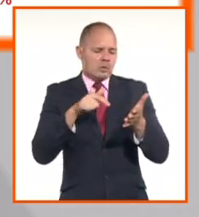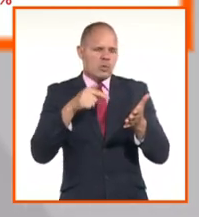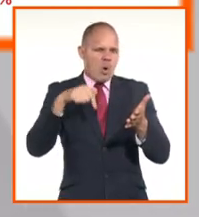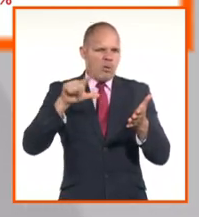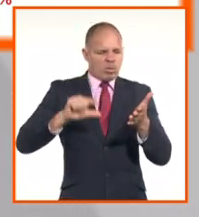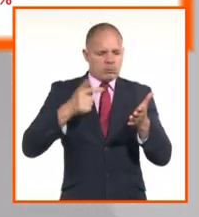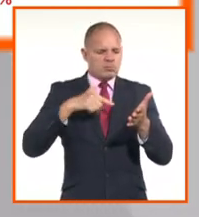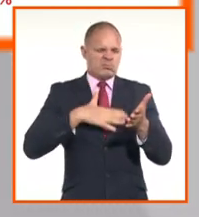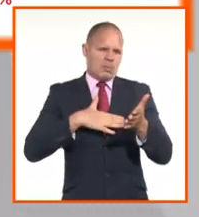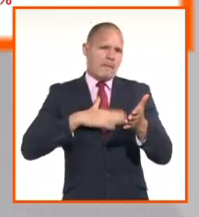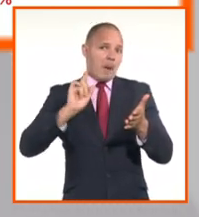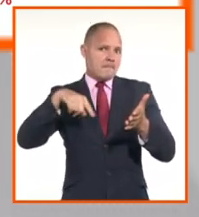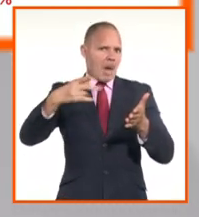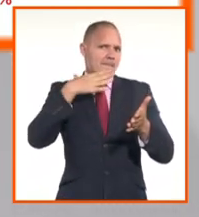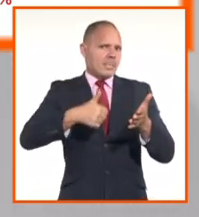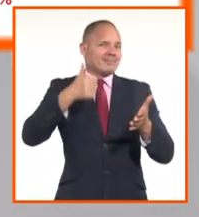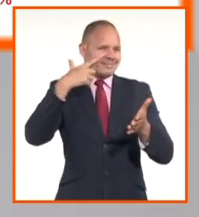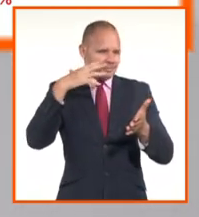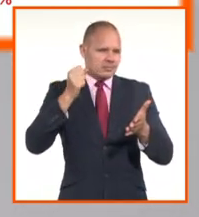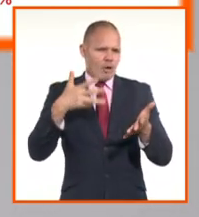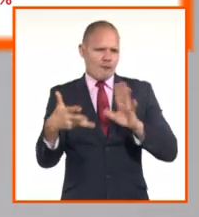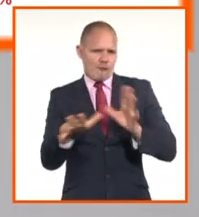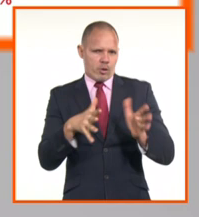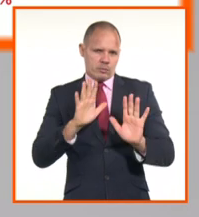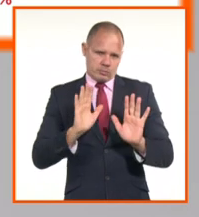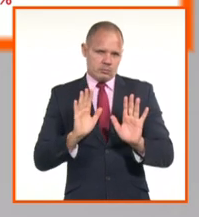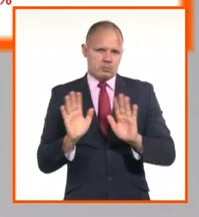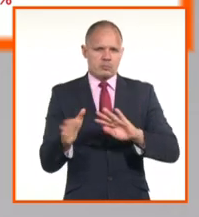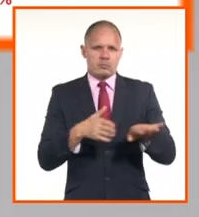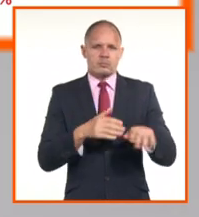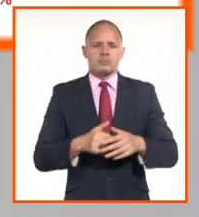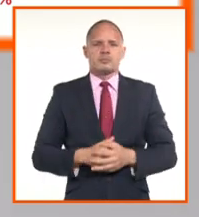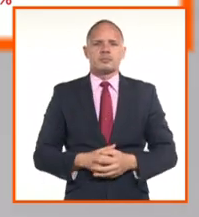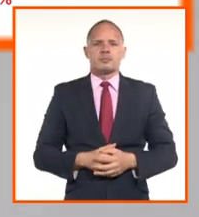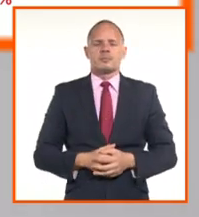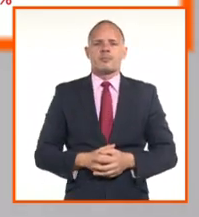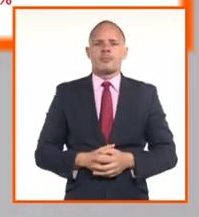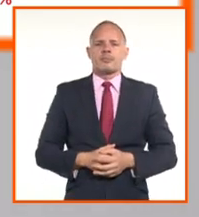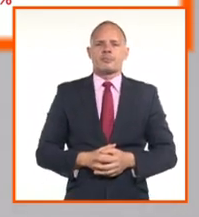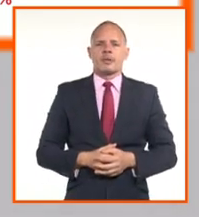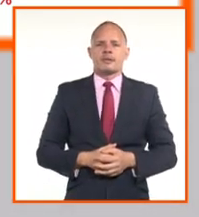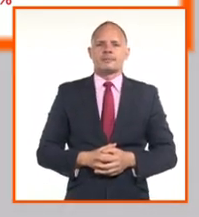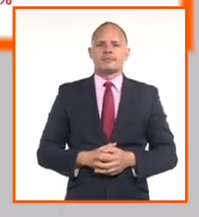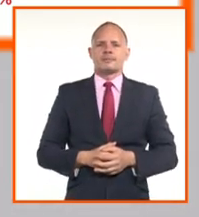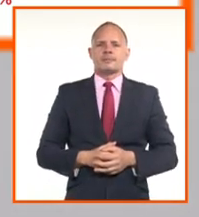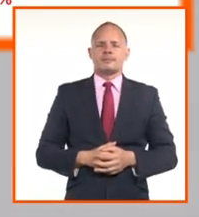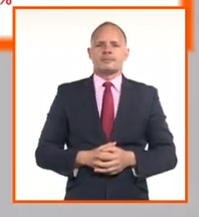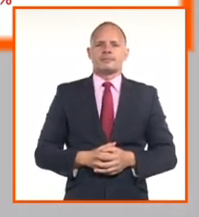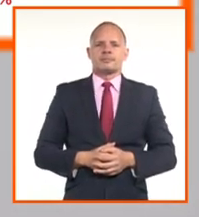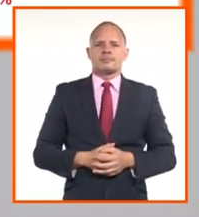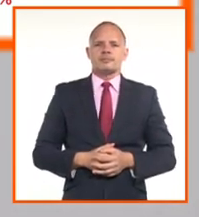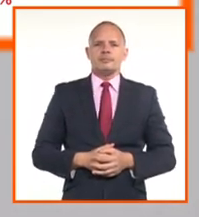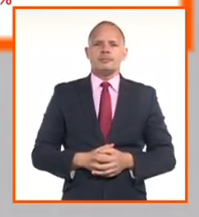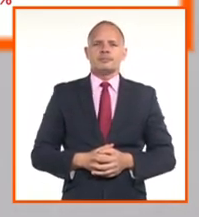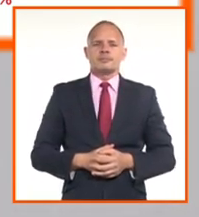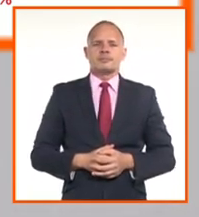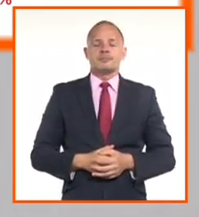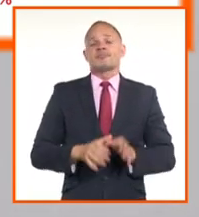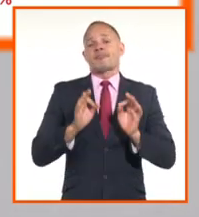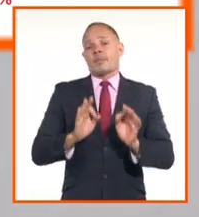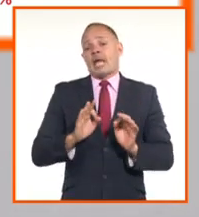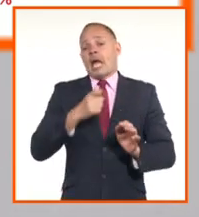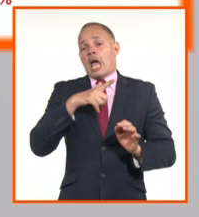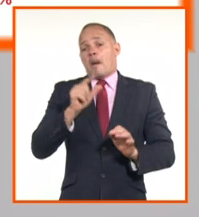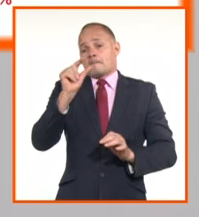operaciones, facilitando que no sea el movimiento defectivo. Por ejemplo, para las transferencias del